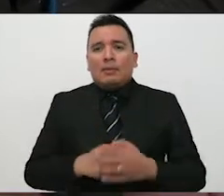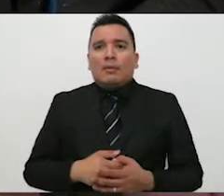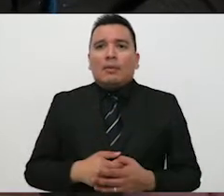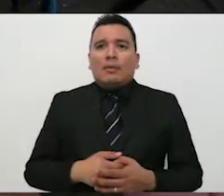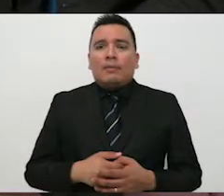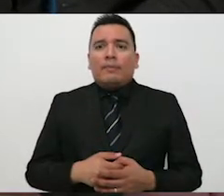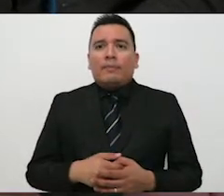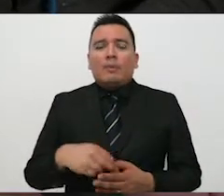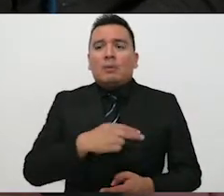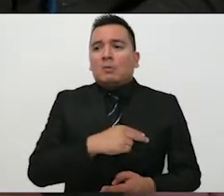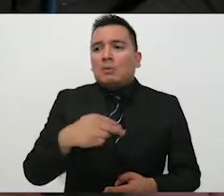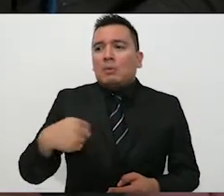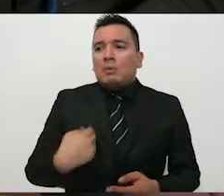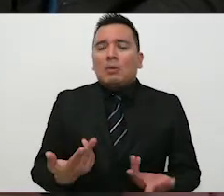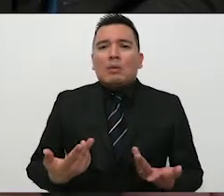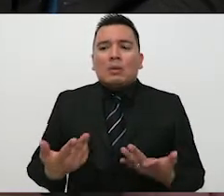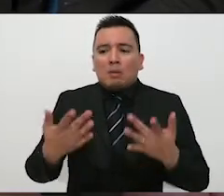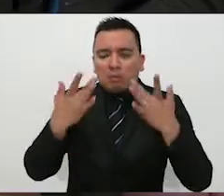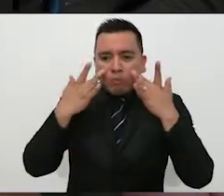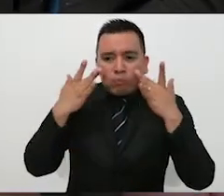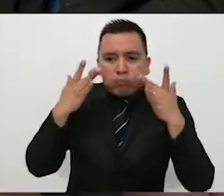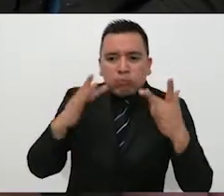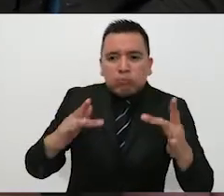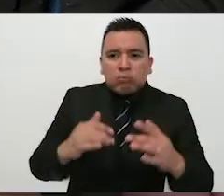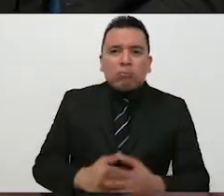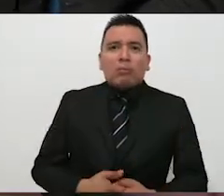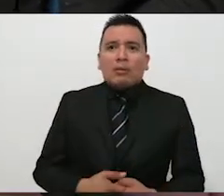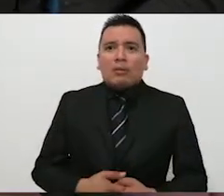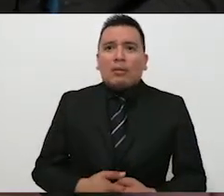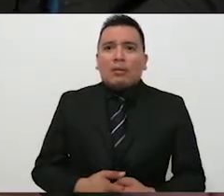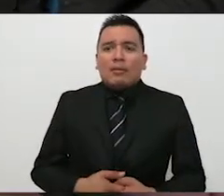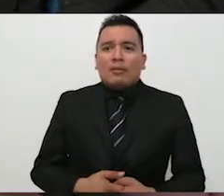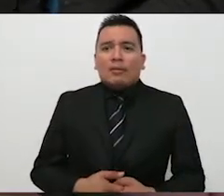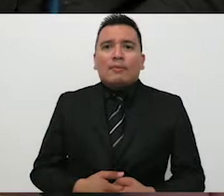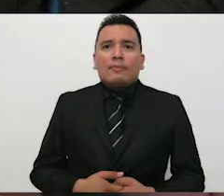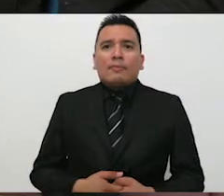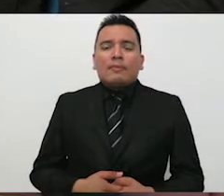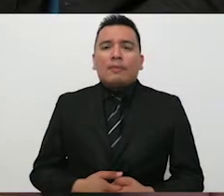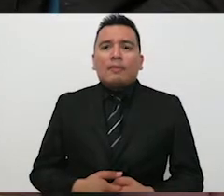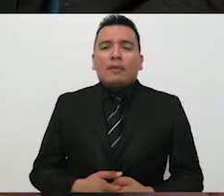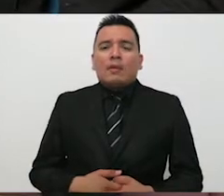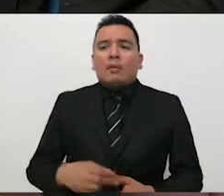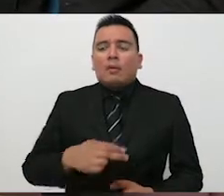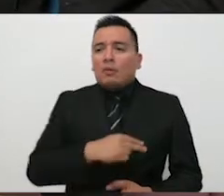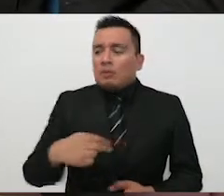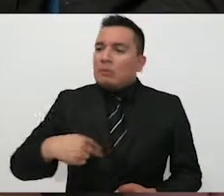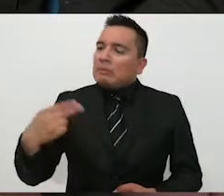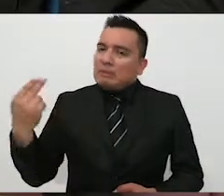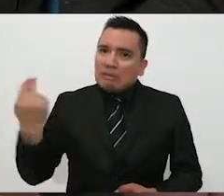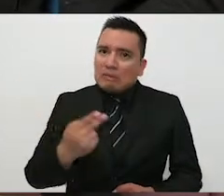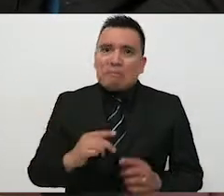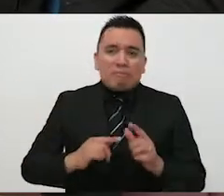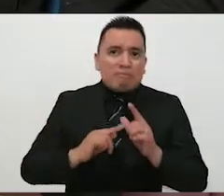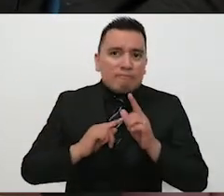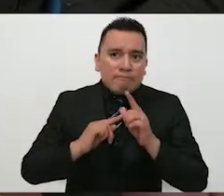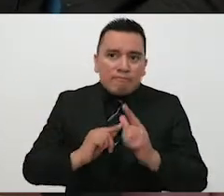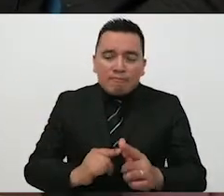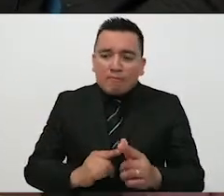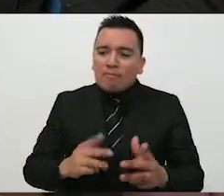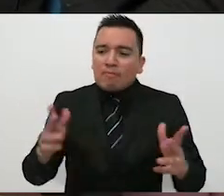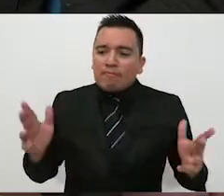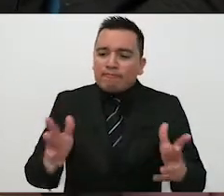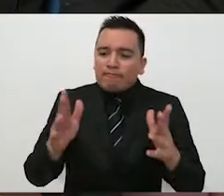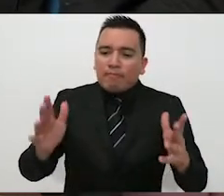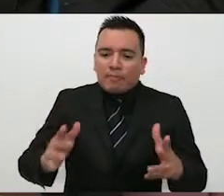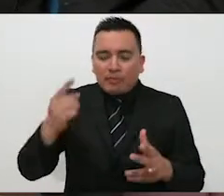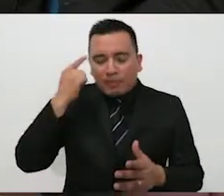por un lado, la educación cívica, al contrario, se tiene que seguir, se tiene que fortalecer para poder invitar a